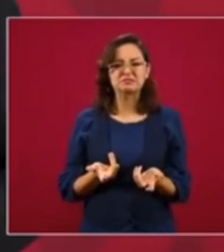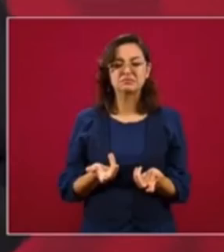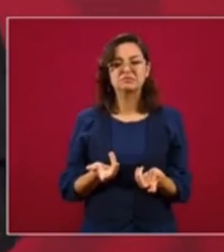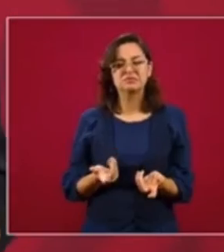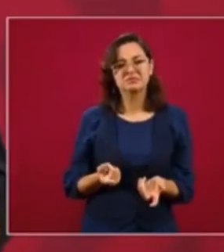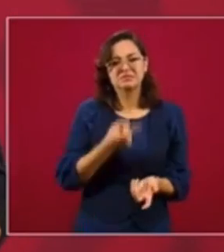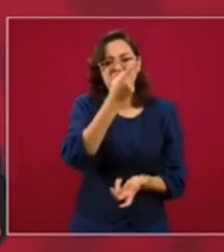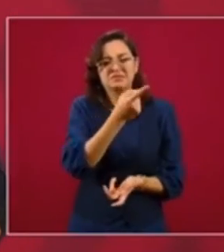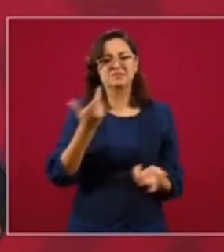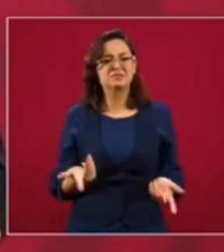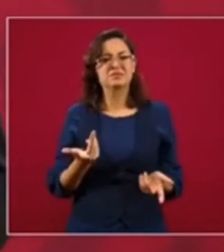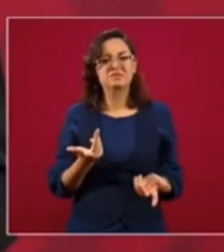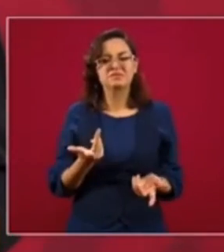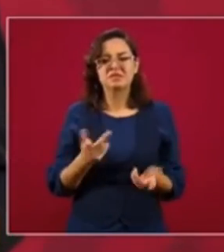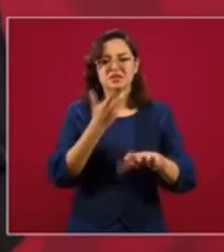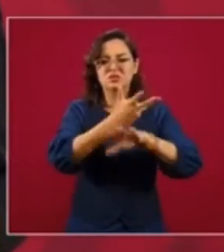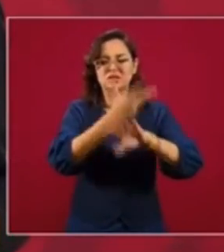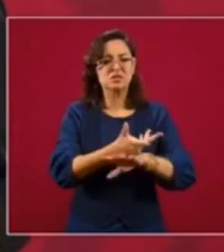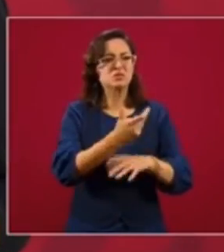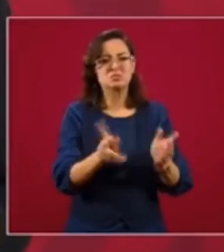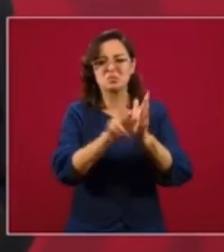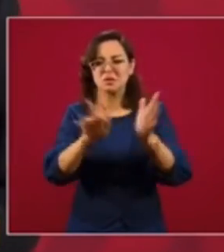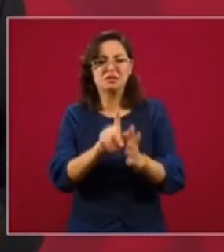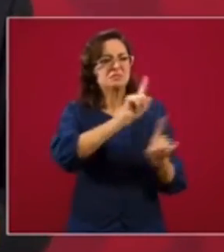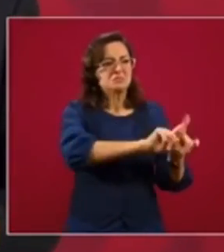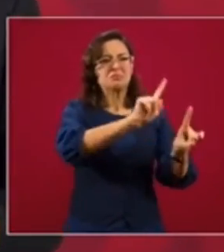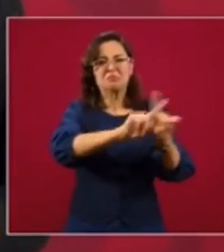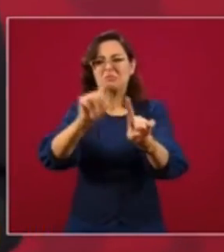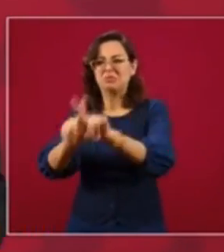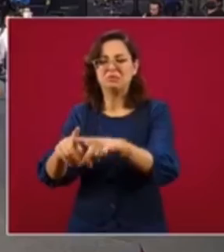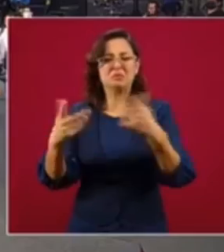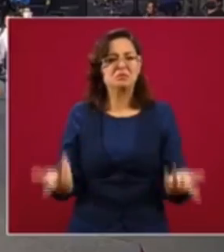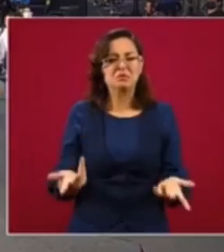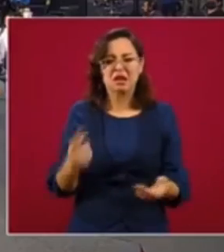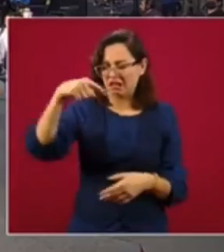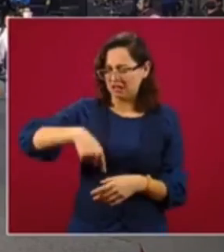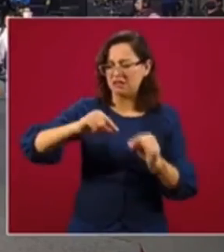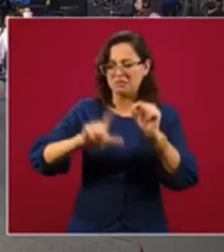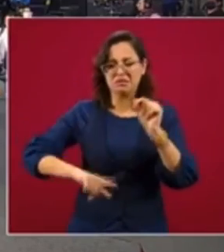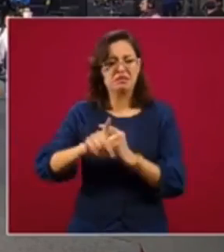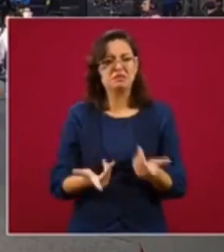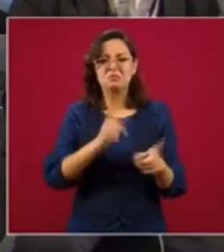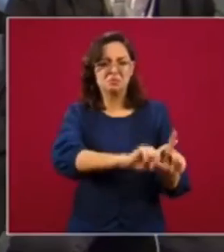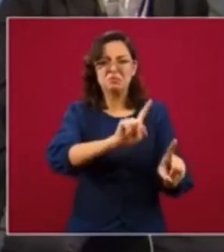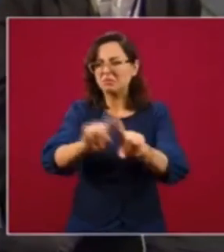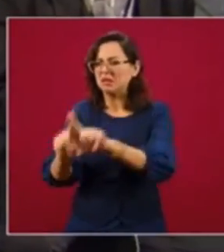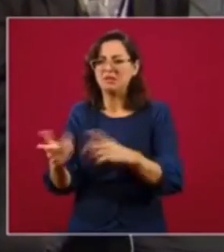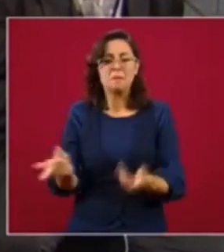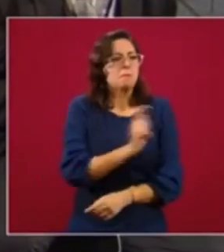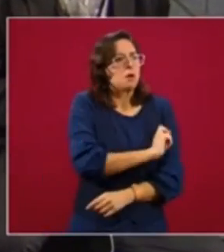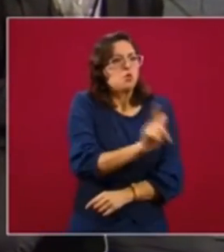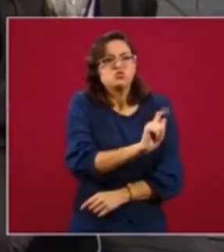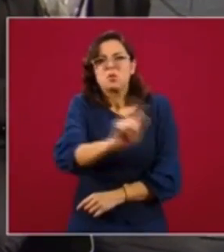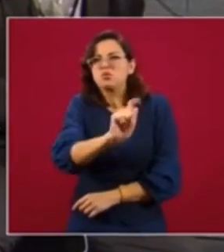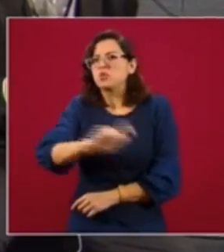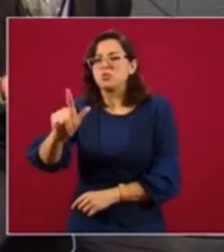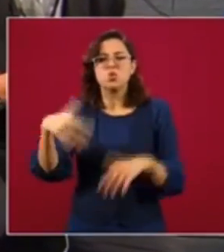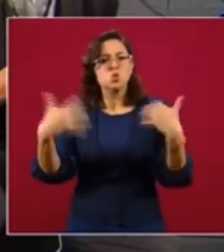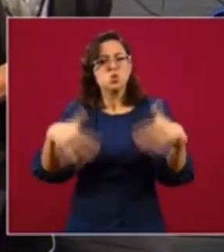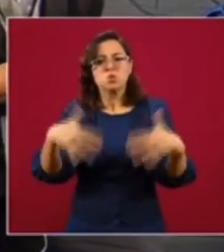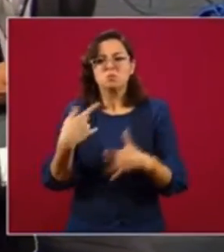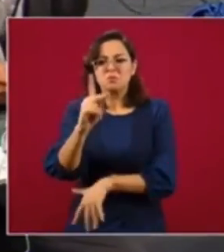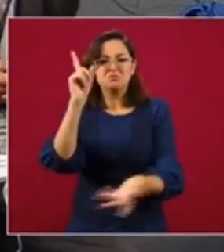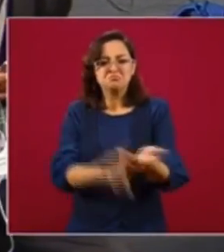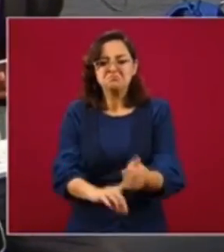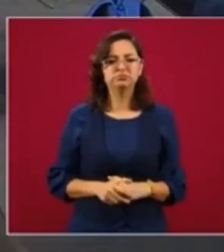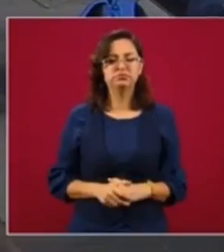el New York Times, el Washington Post, el Financial Times, el país, muy famosos, pero